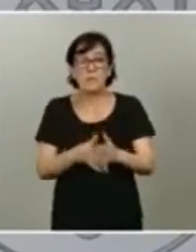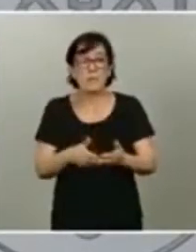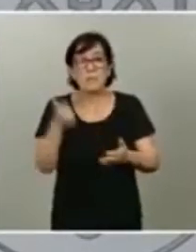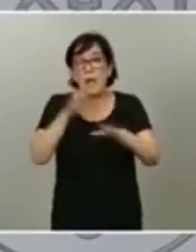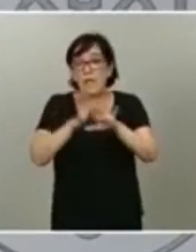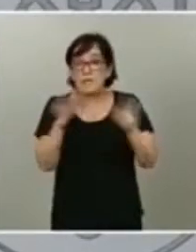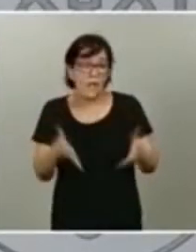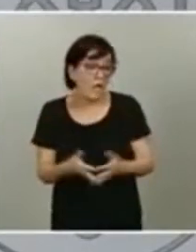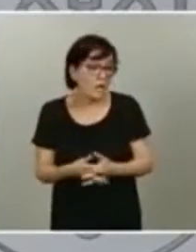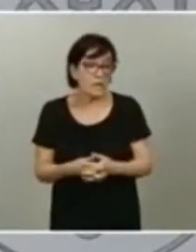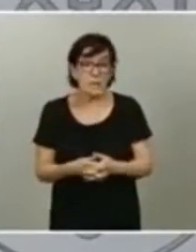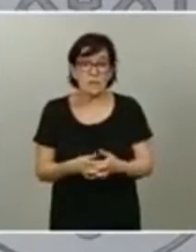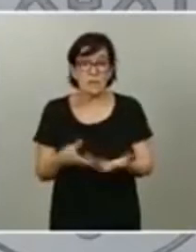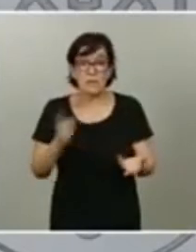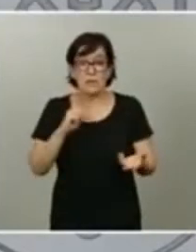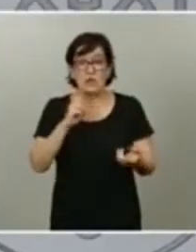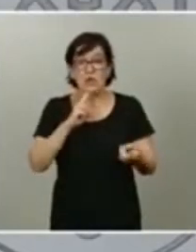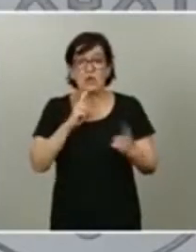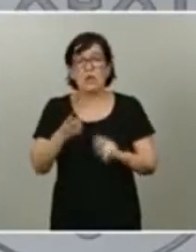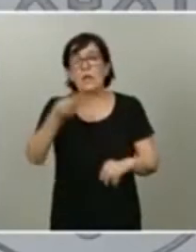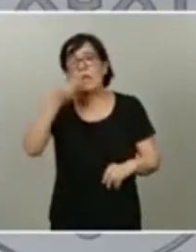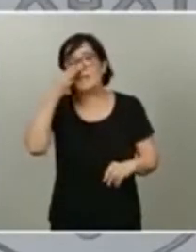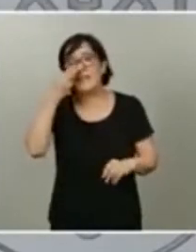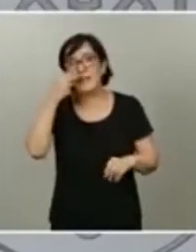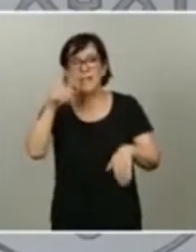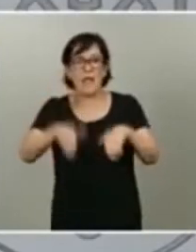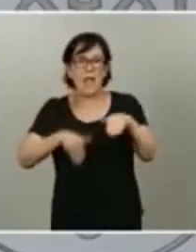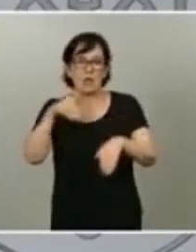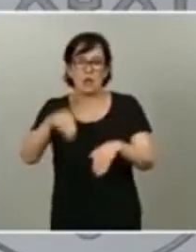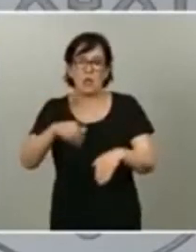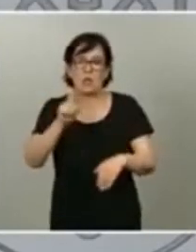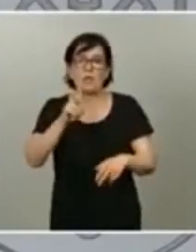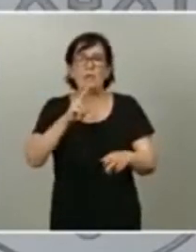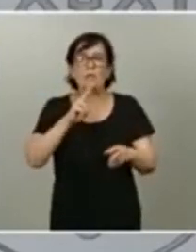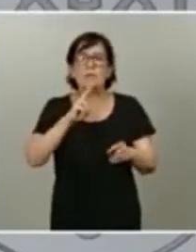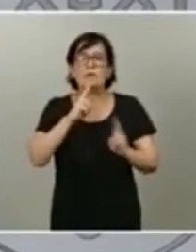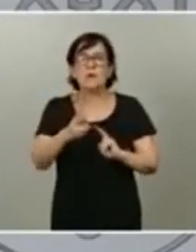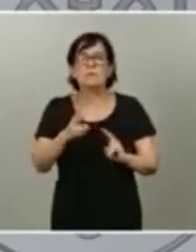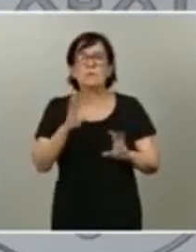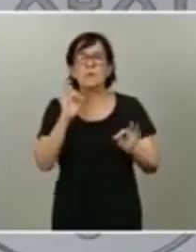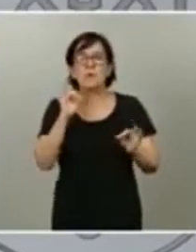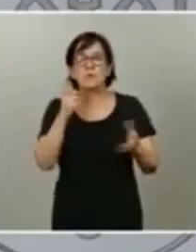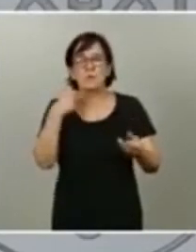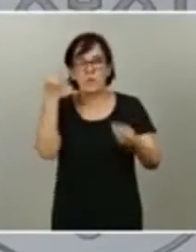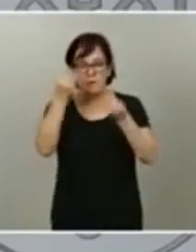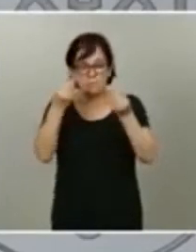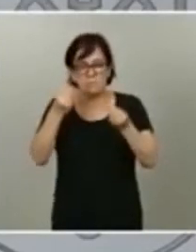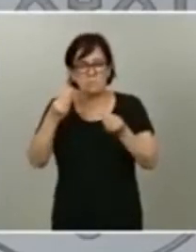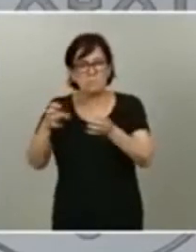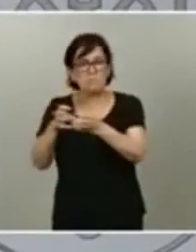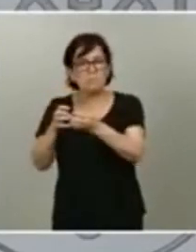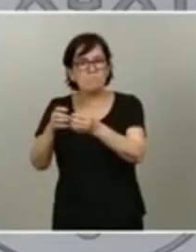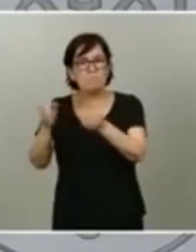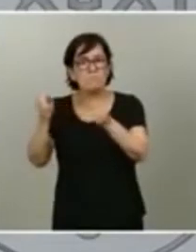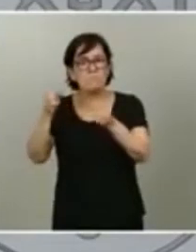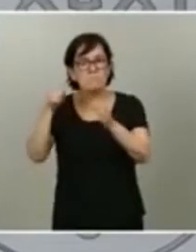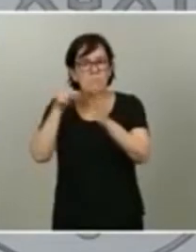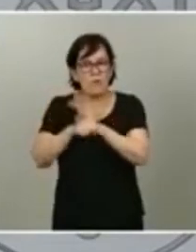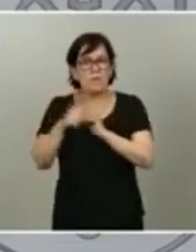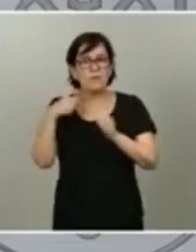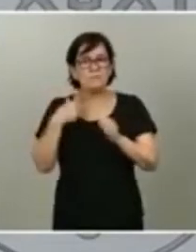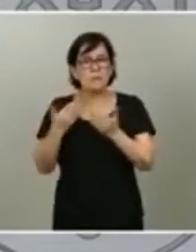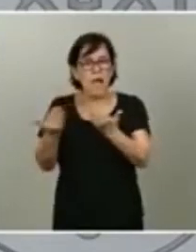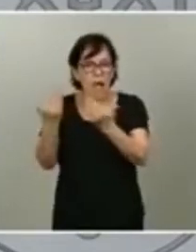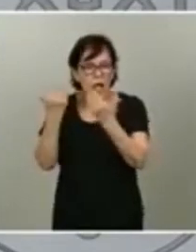sentido de que no responda a intereses electorales sino que responda realmente a una reflexión profunda que deseamos que agradecemos